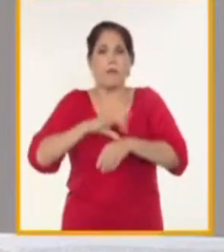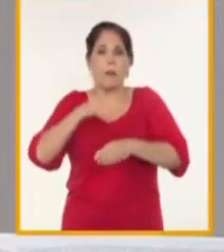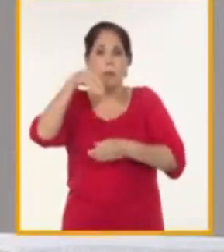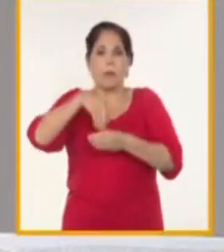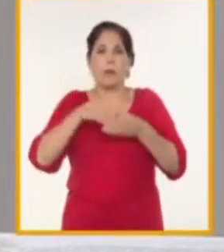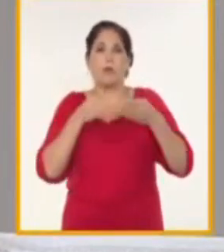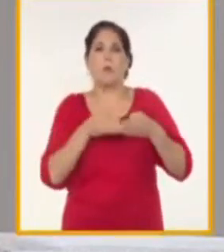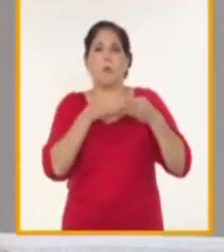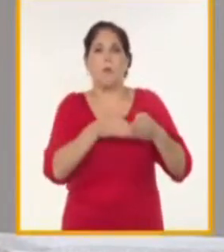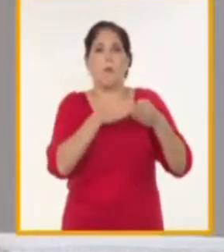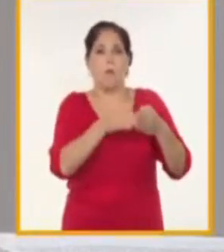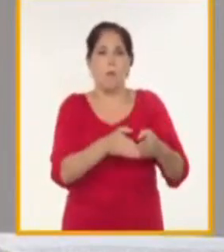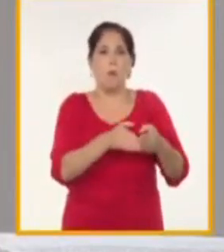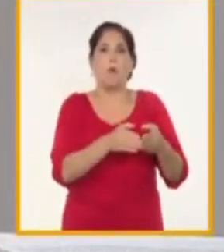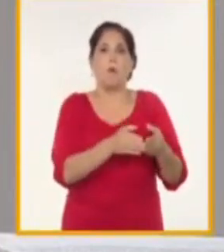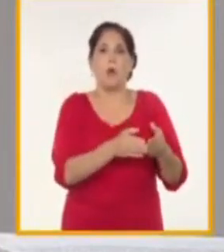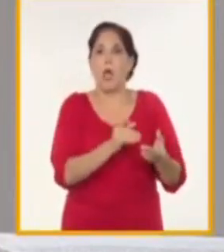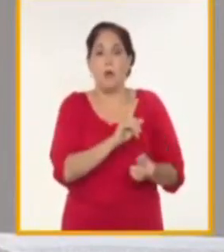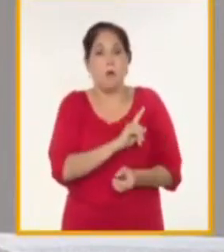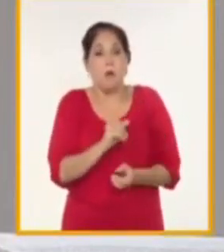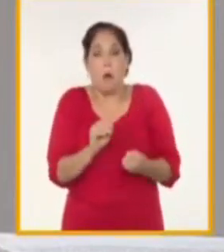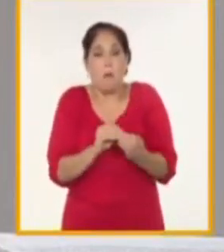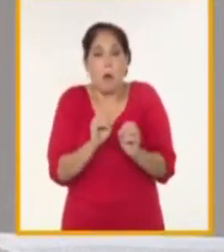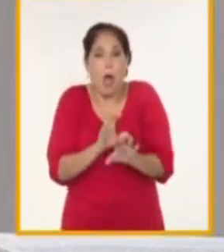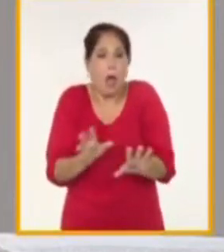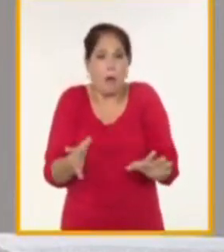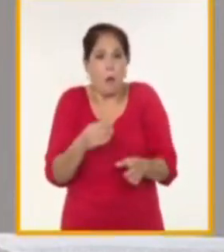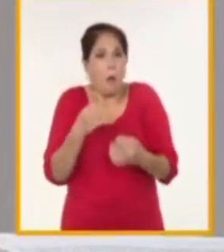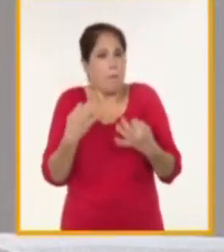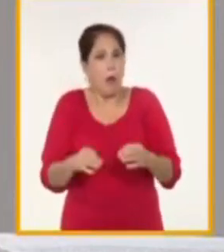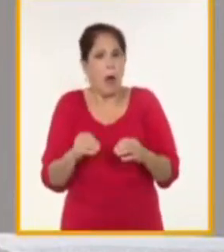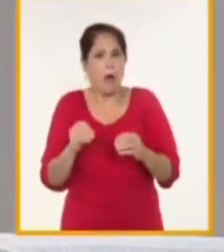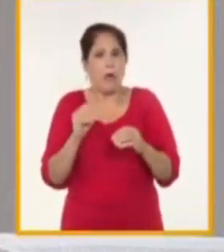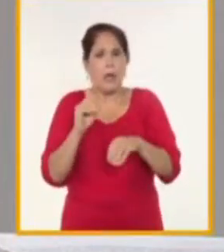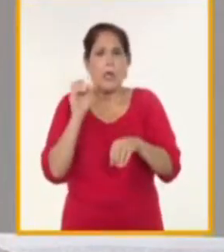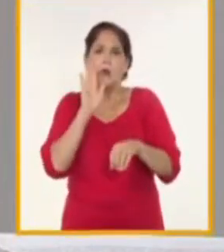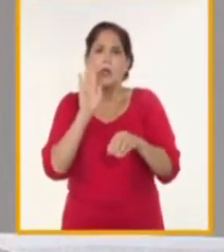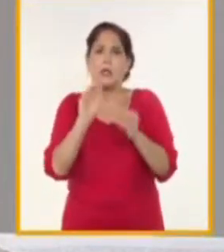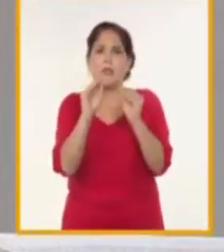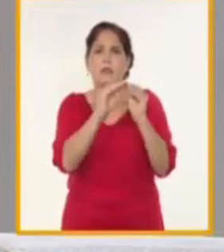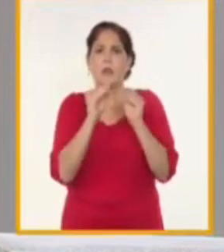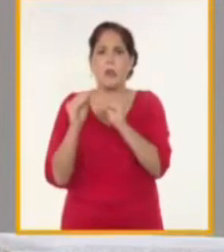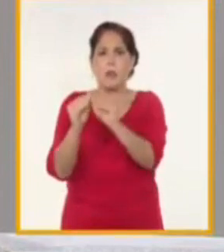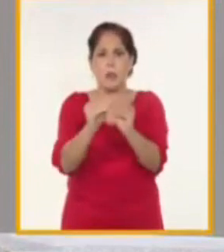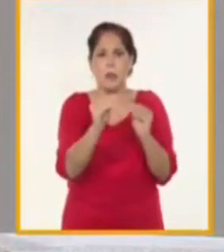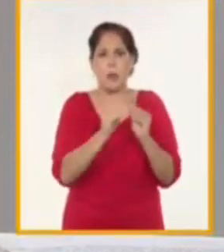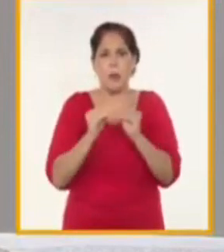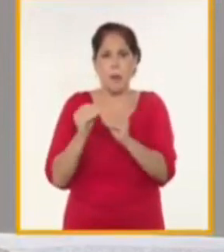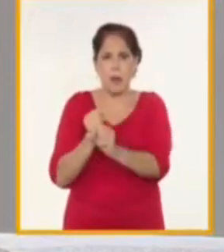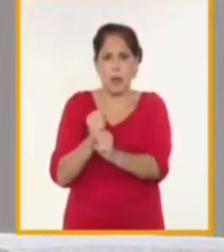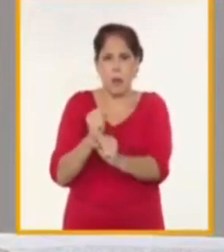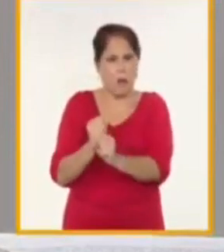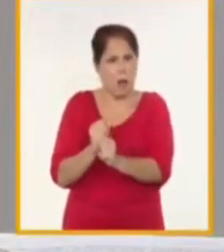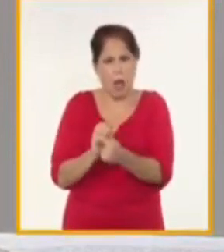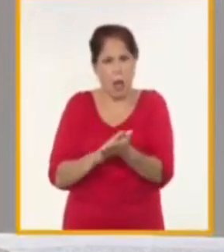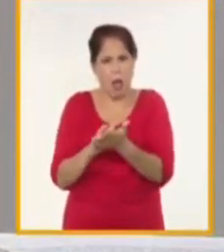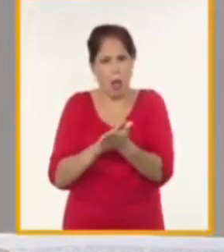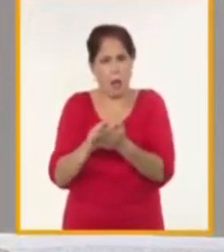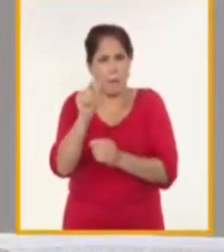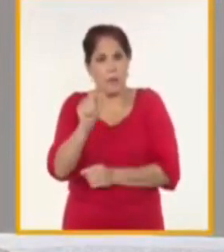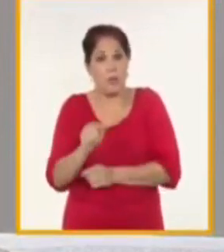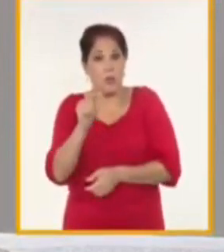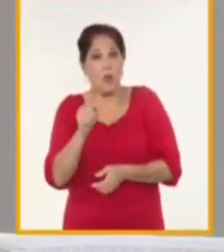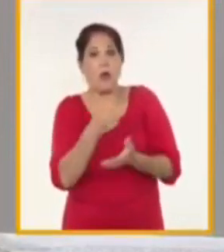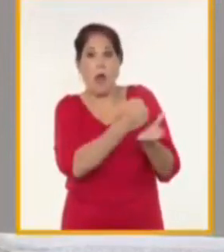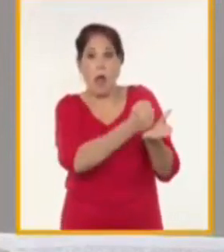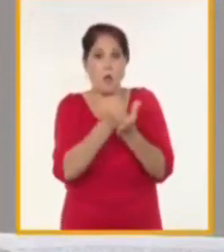del país no se contaminó ninguno de los trabajadores ni ninguno de los participantes